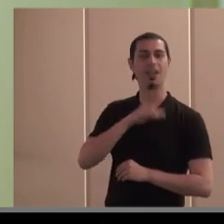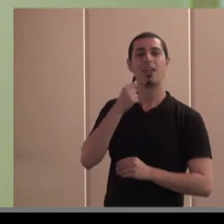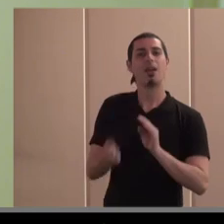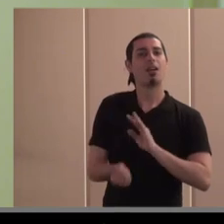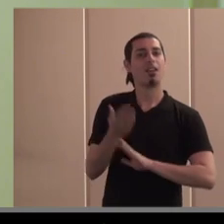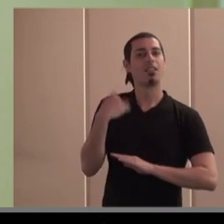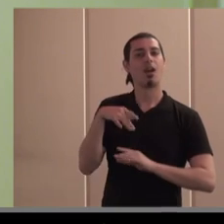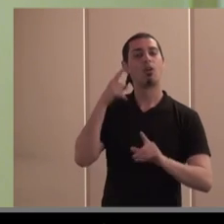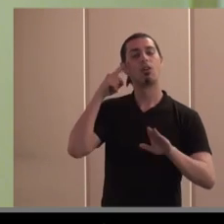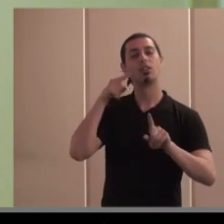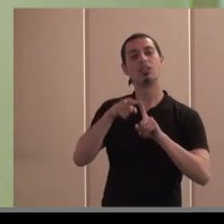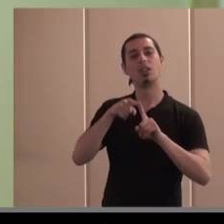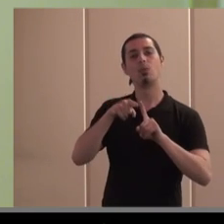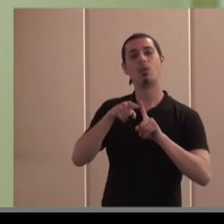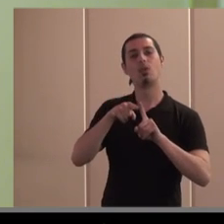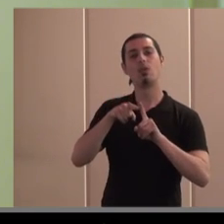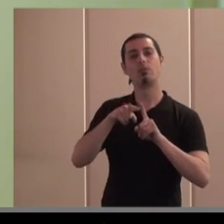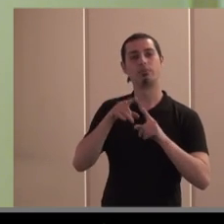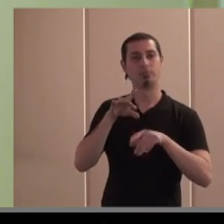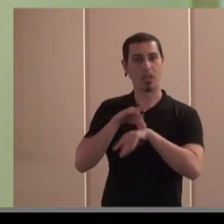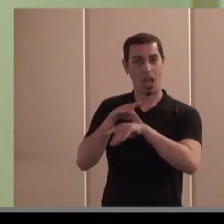con la fórmula cooperativa, mutualista y asociacionismo,